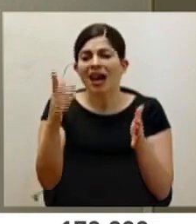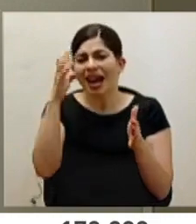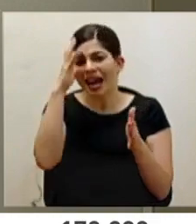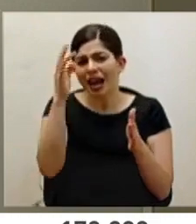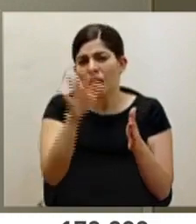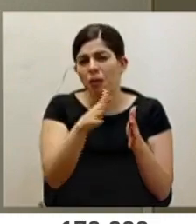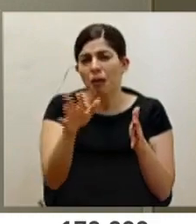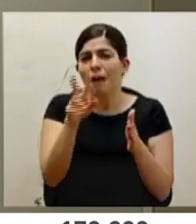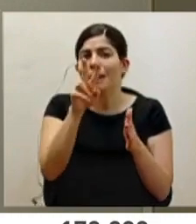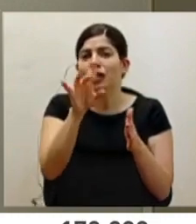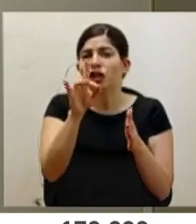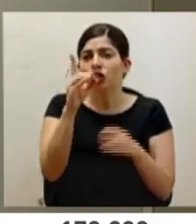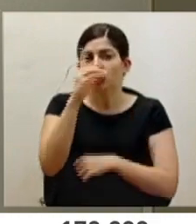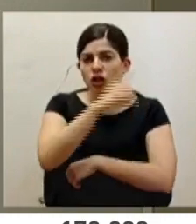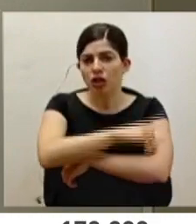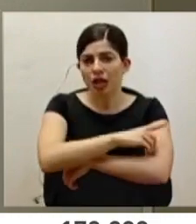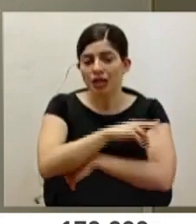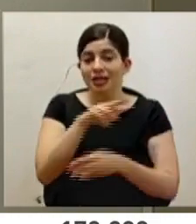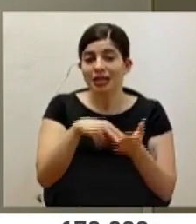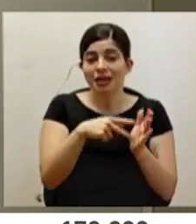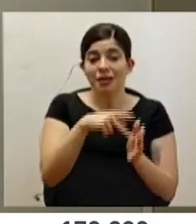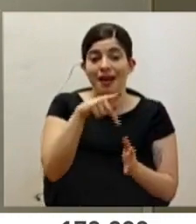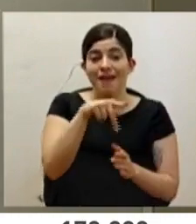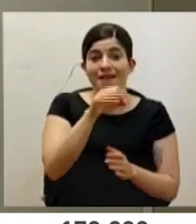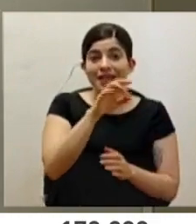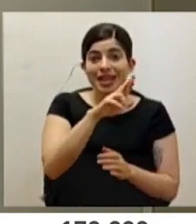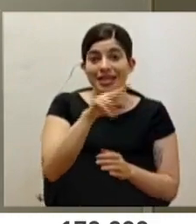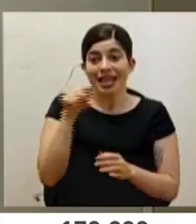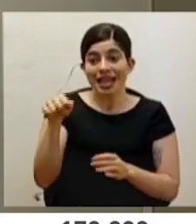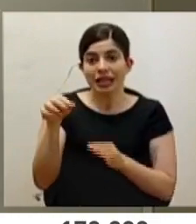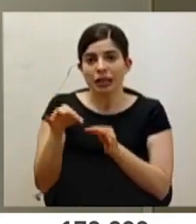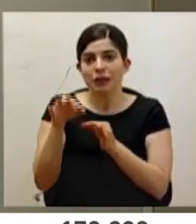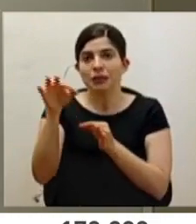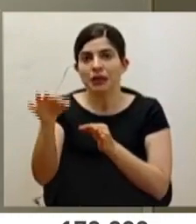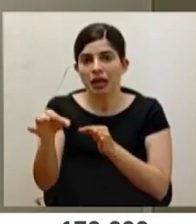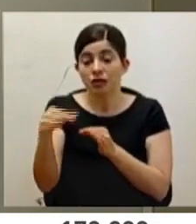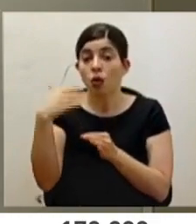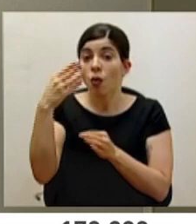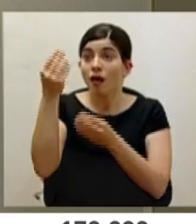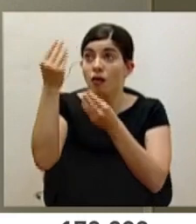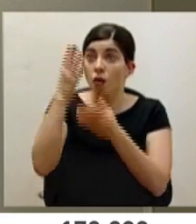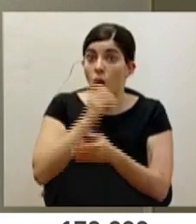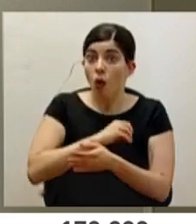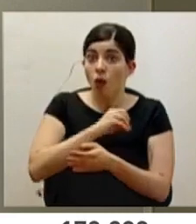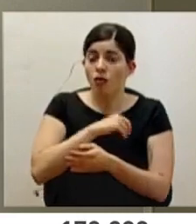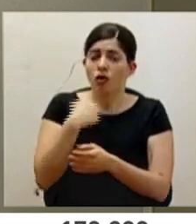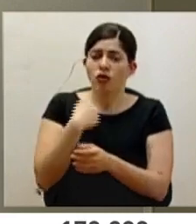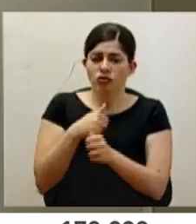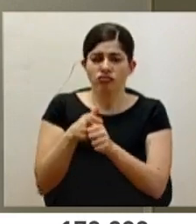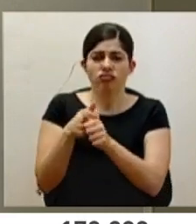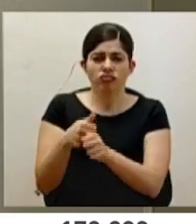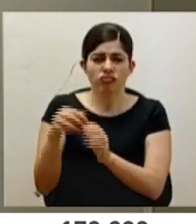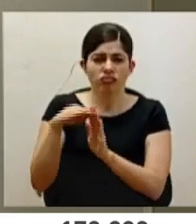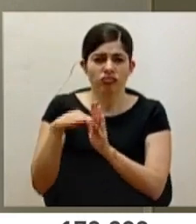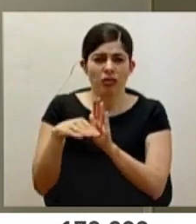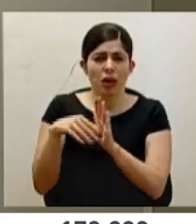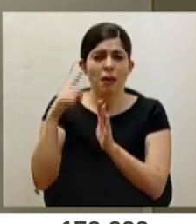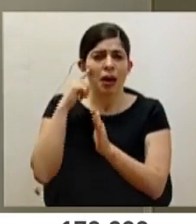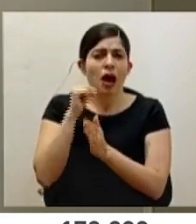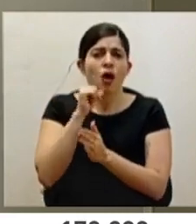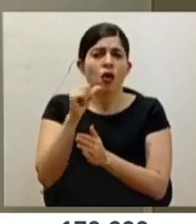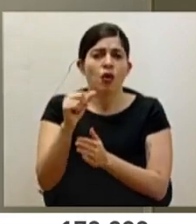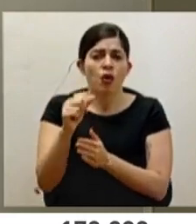28 días, es un poco más que con Pfizer, pero igual cuando tengamos ya la información oficial, pues respetaremos mucho esas pautas para no provocar que al final